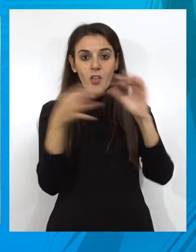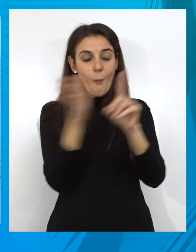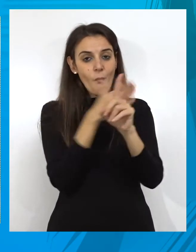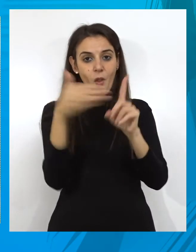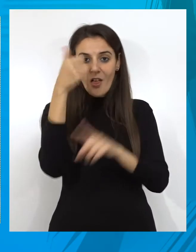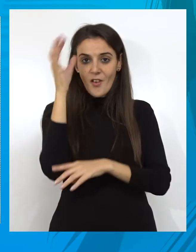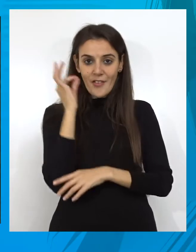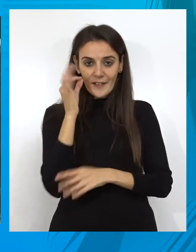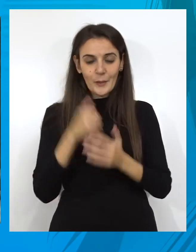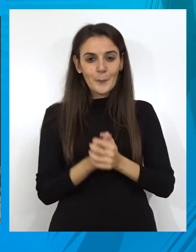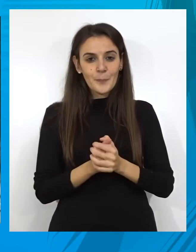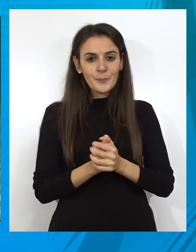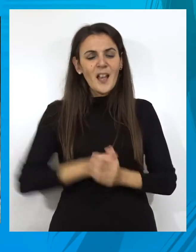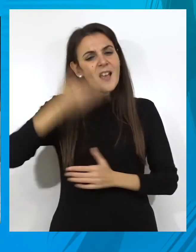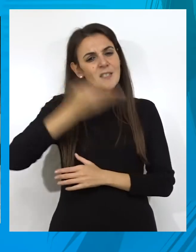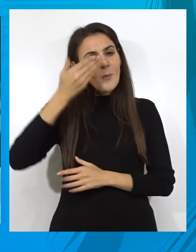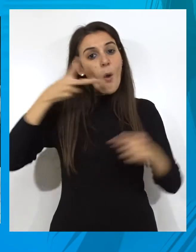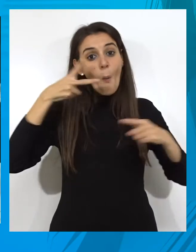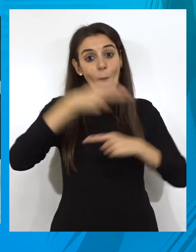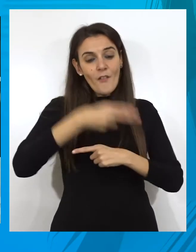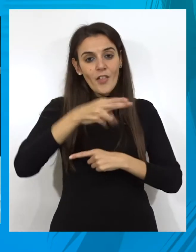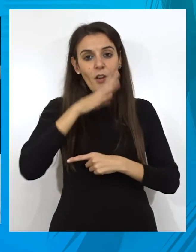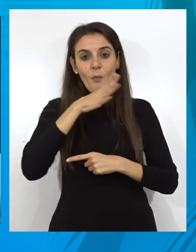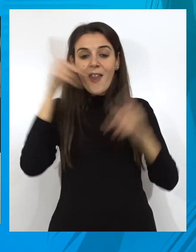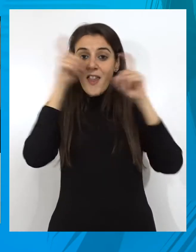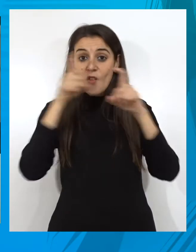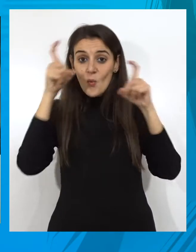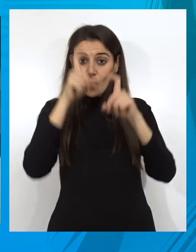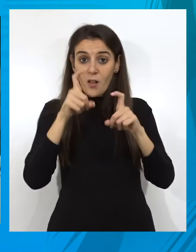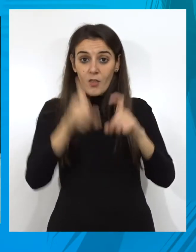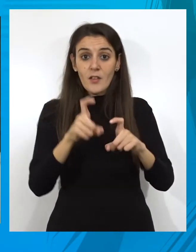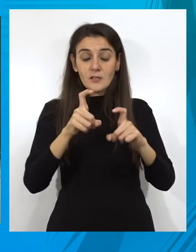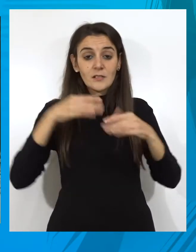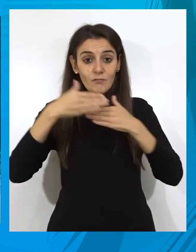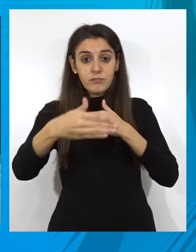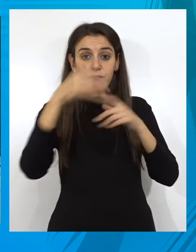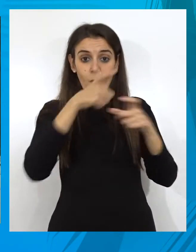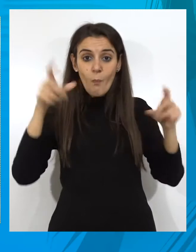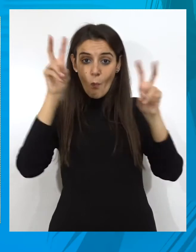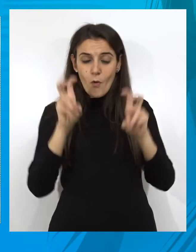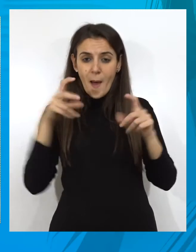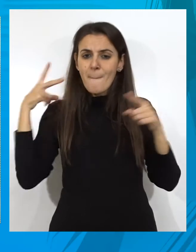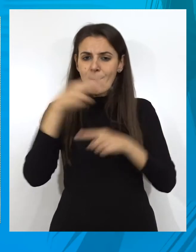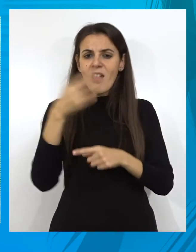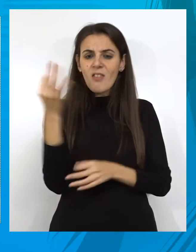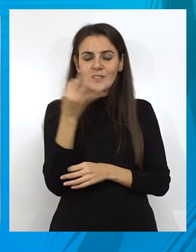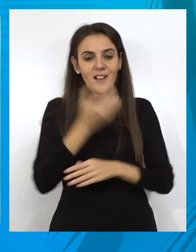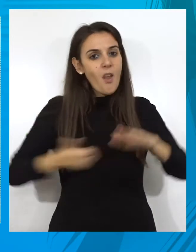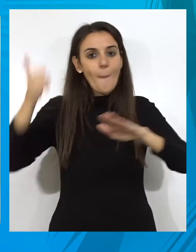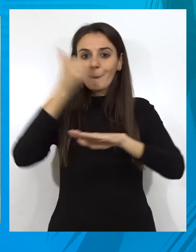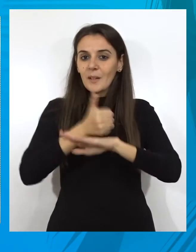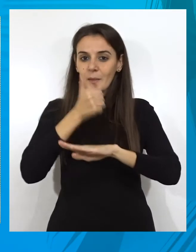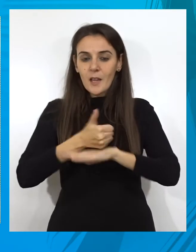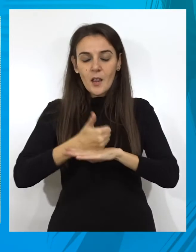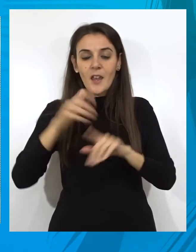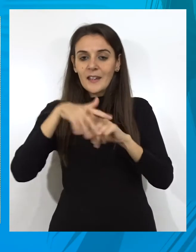a la violencia de género. Es fundamental la prevención, así como la educación de las nuevas generaciones. La prevención sigue siendo lo más